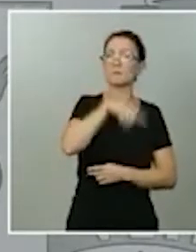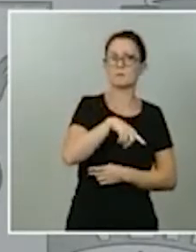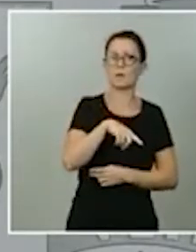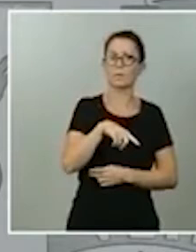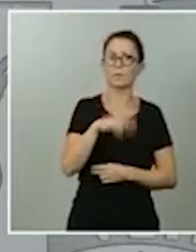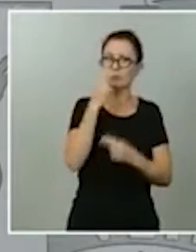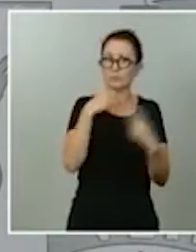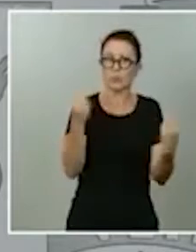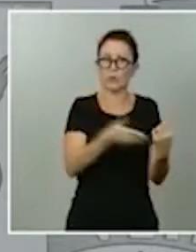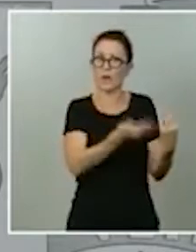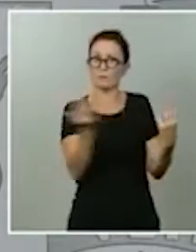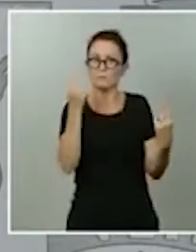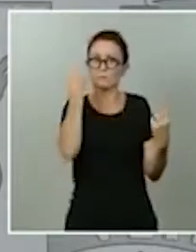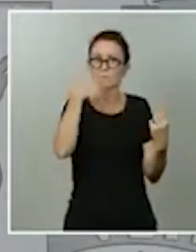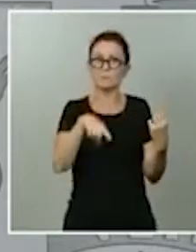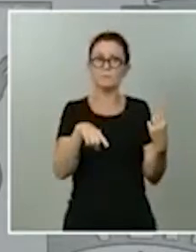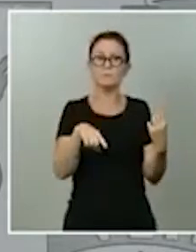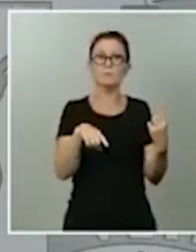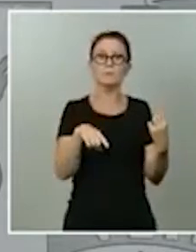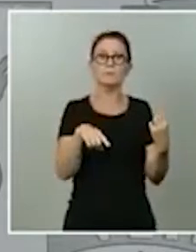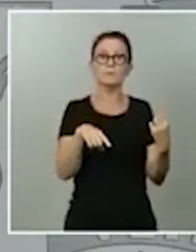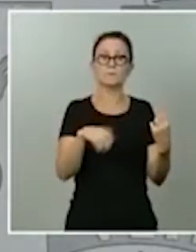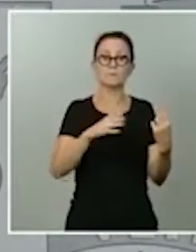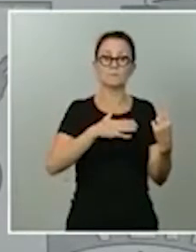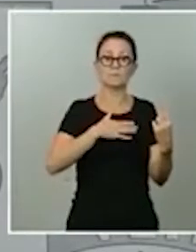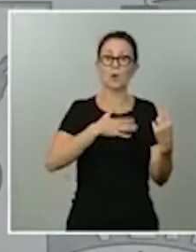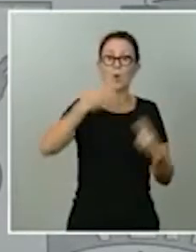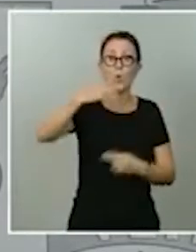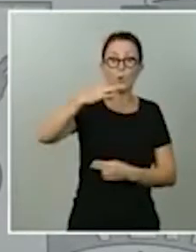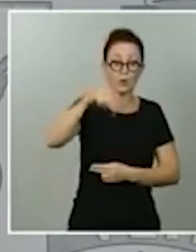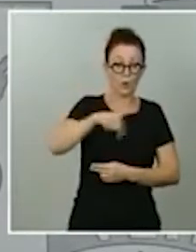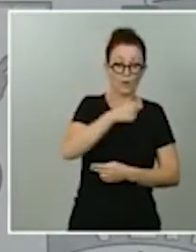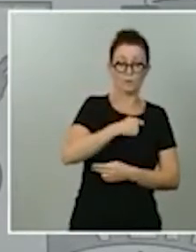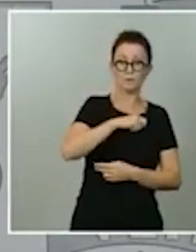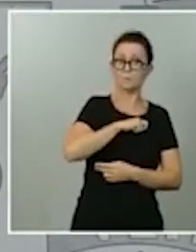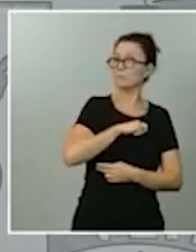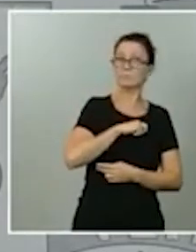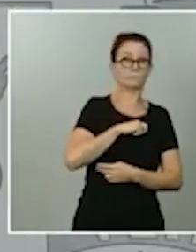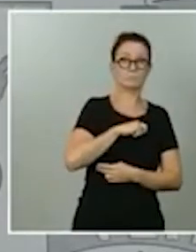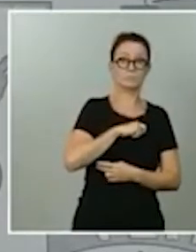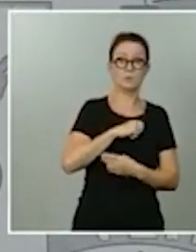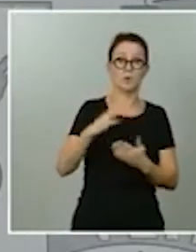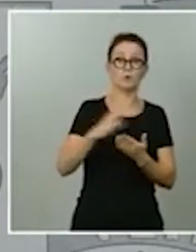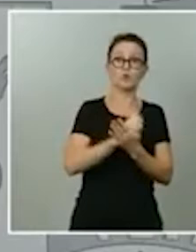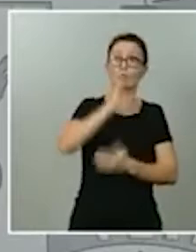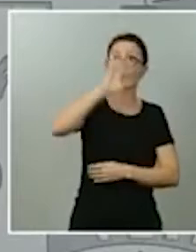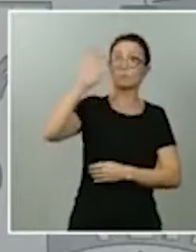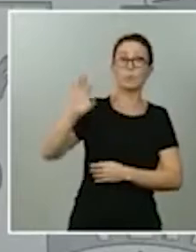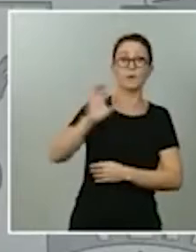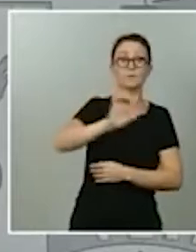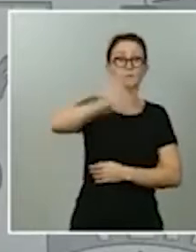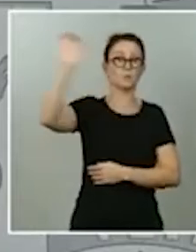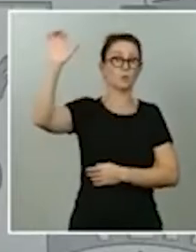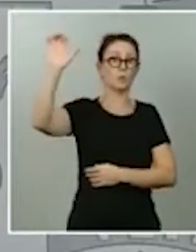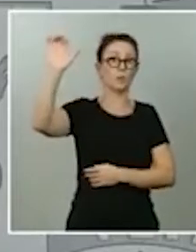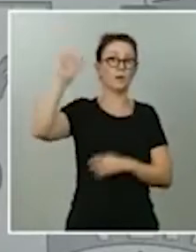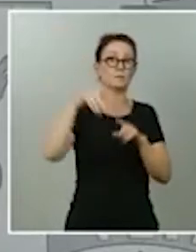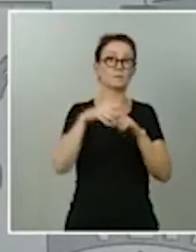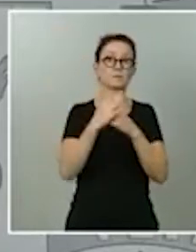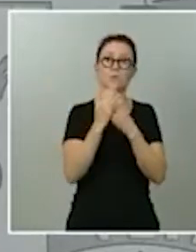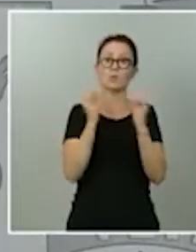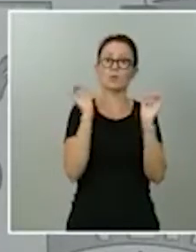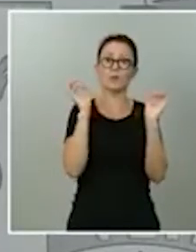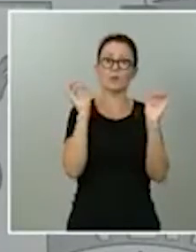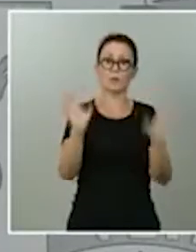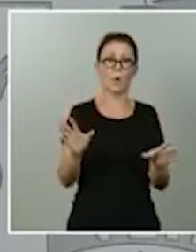digamos de nuestro país en todos en todos los países europeos está habiendo la misma evolución yo diría que también